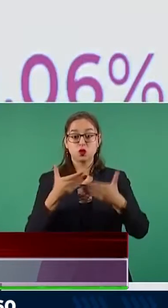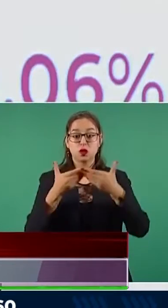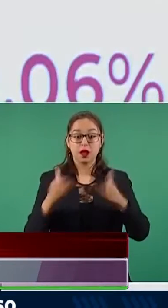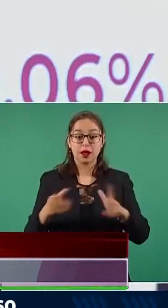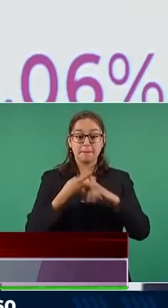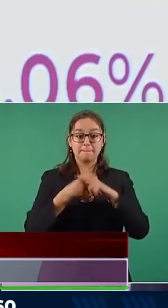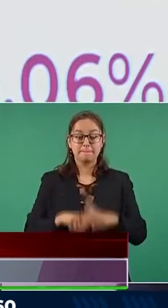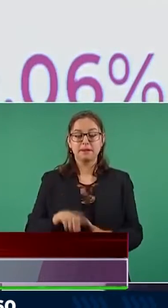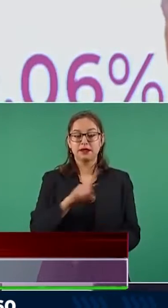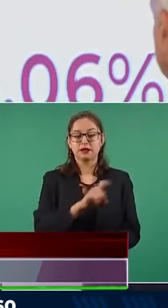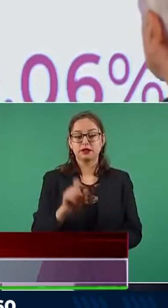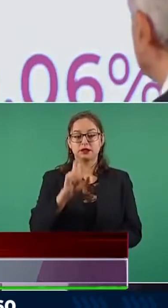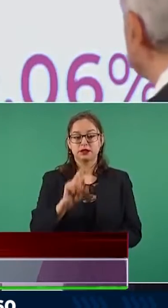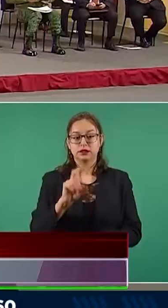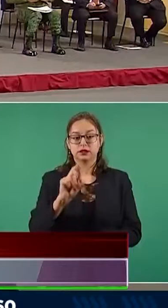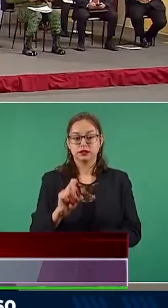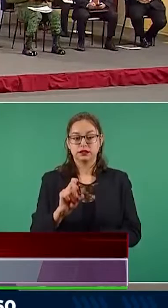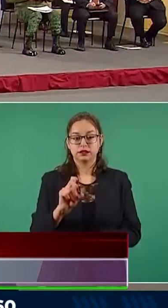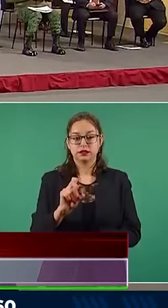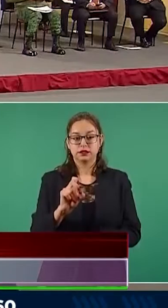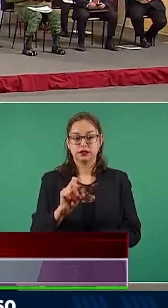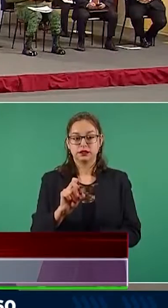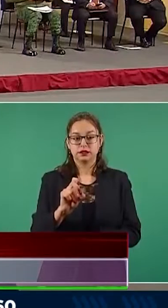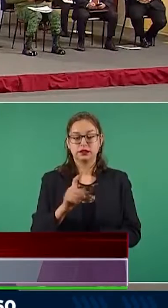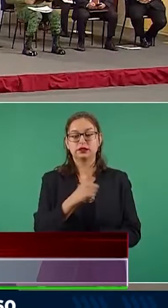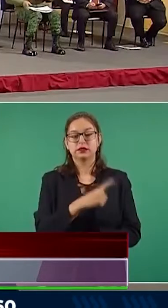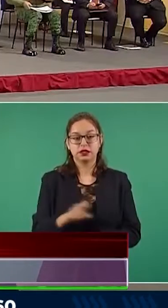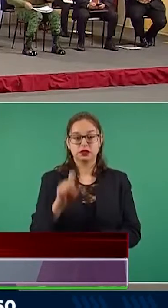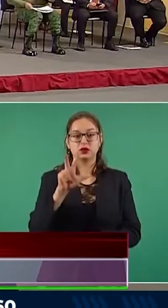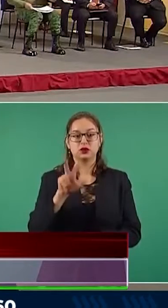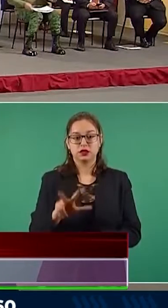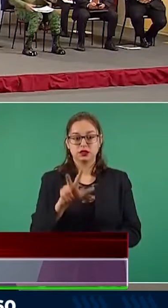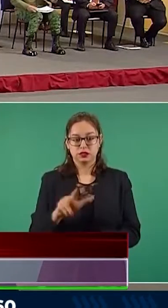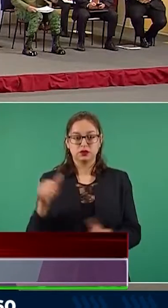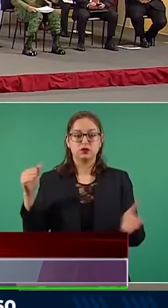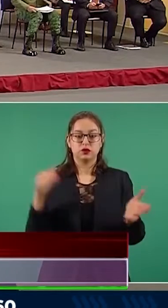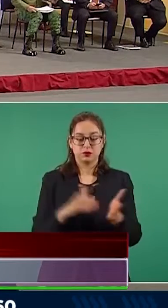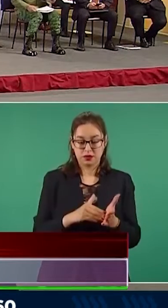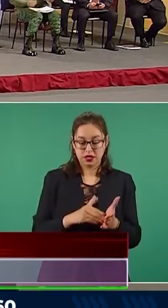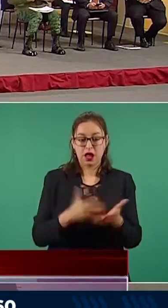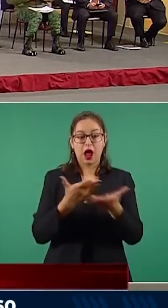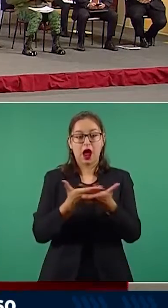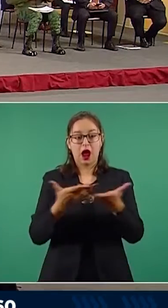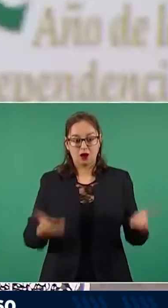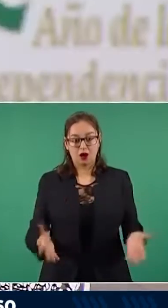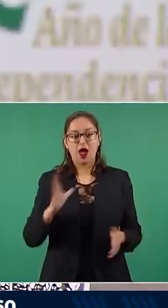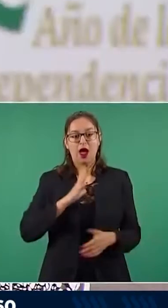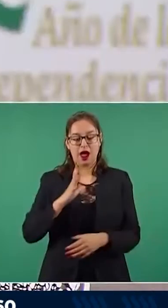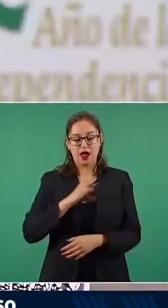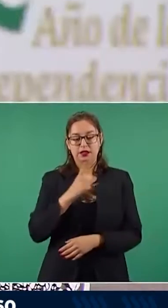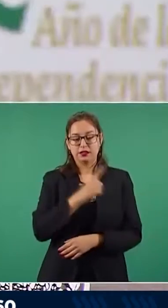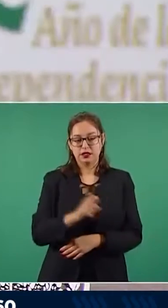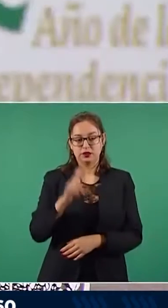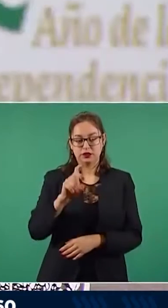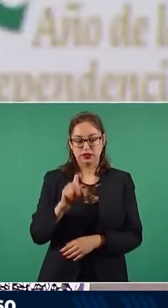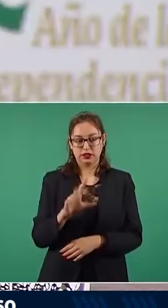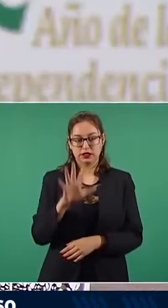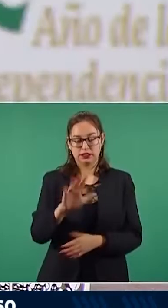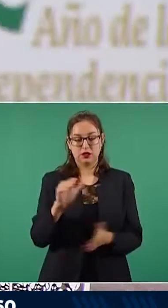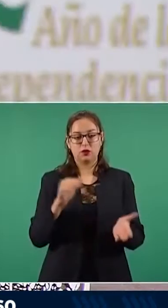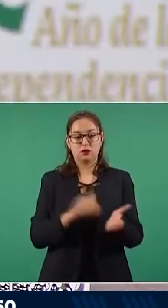119 mil 497 y ahorita ya tenemos 135 mil 230.